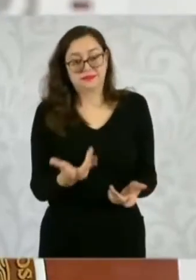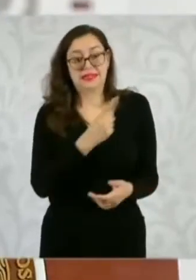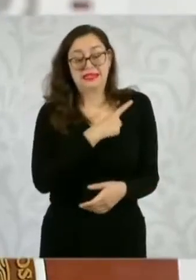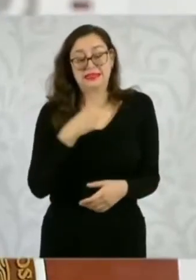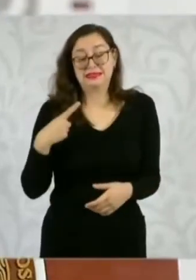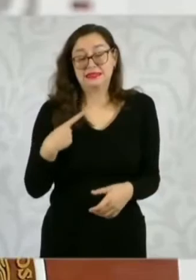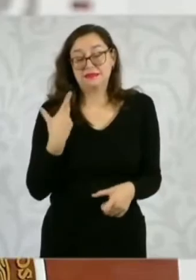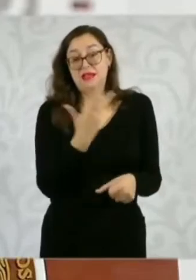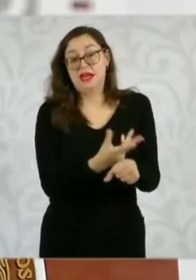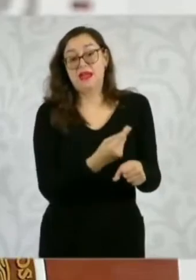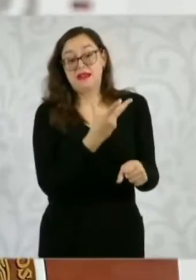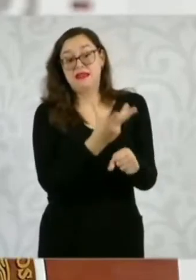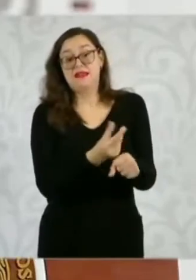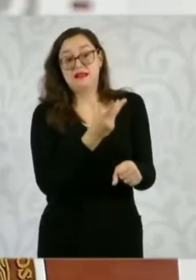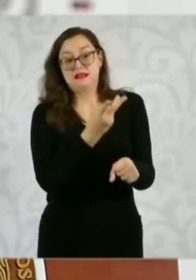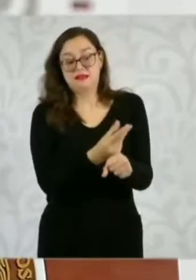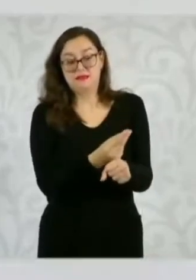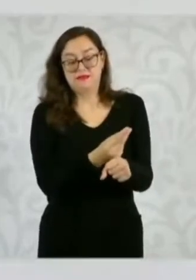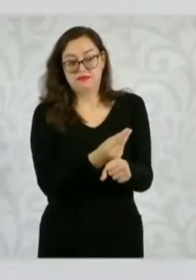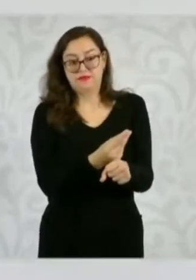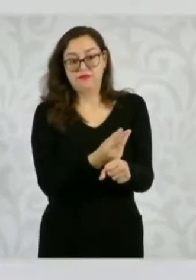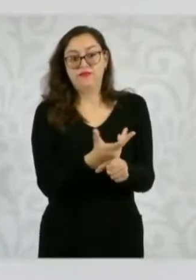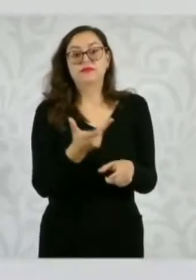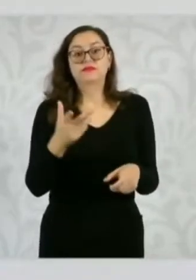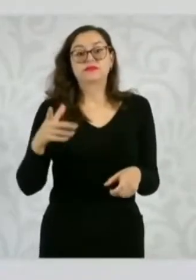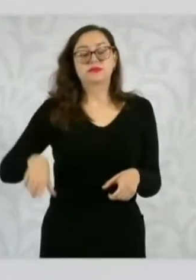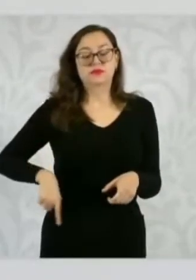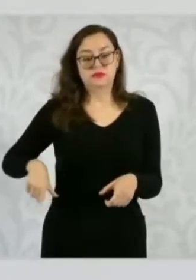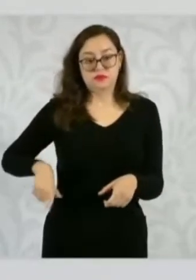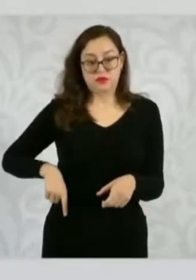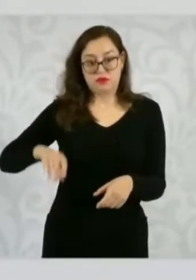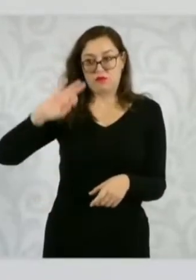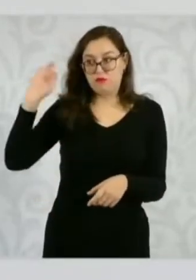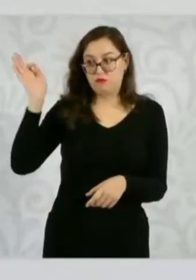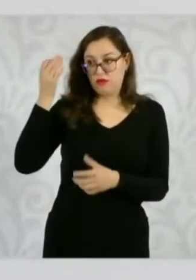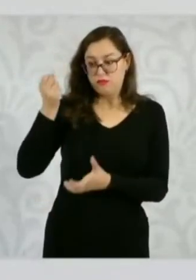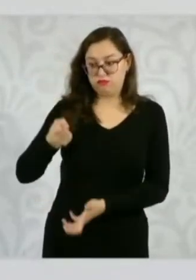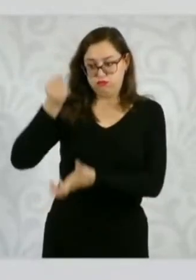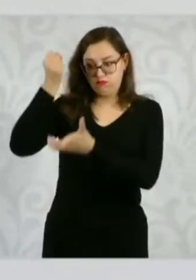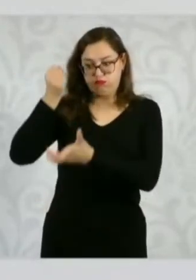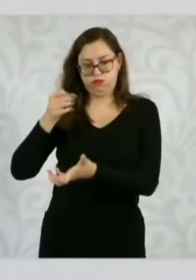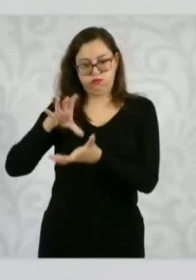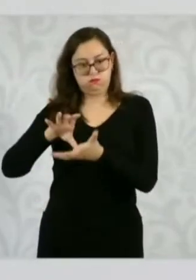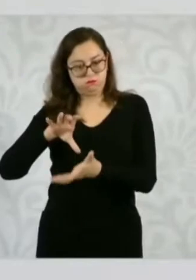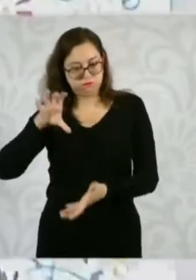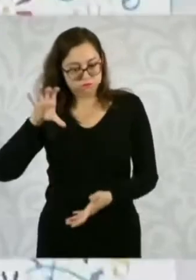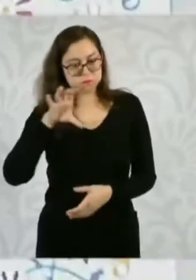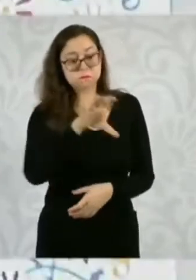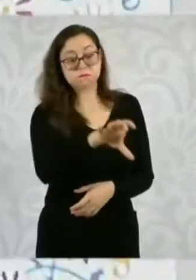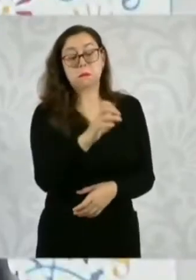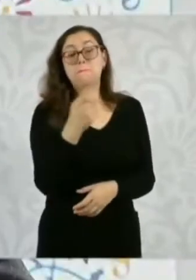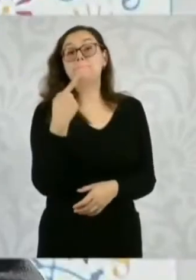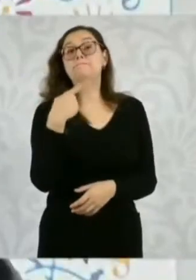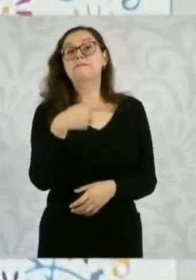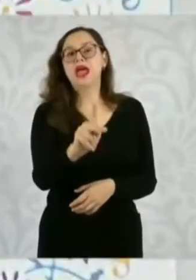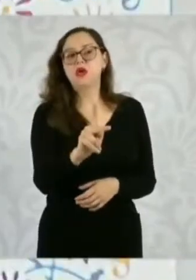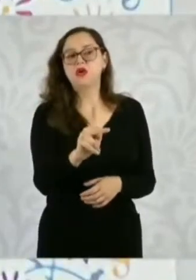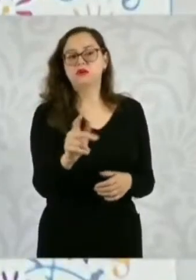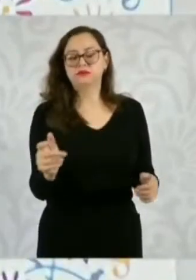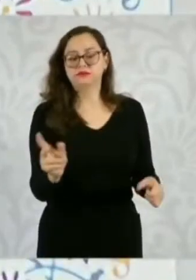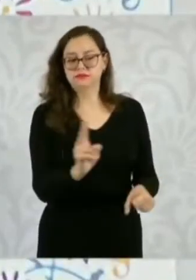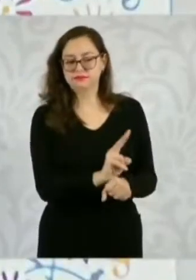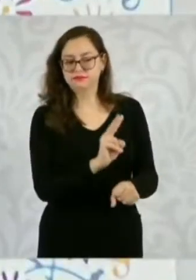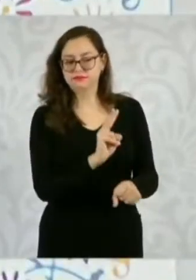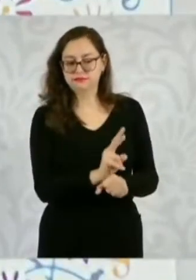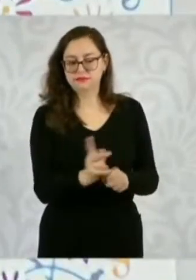dedicar recursos federales responsables en un plan de mediano plazo,